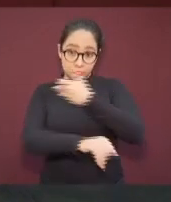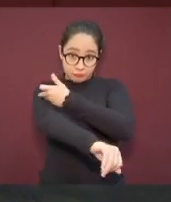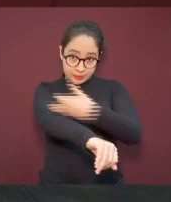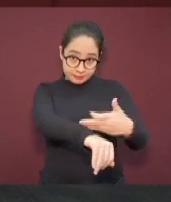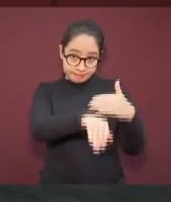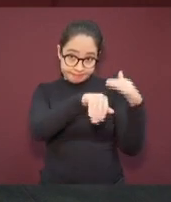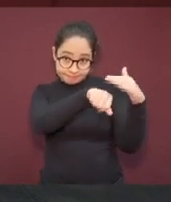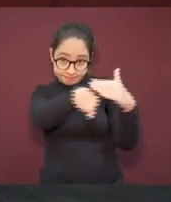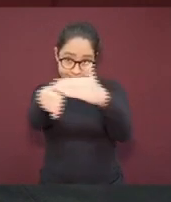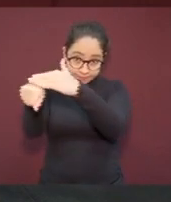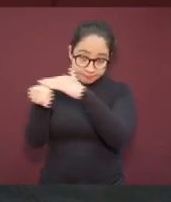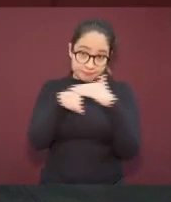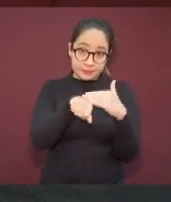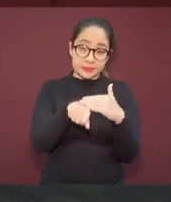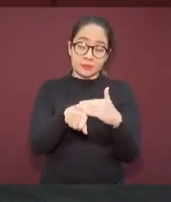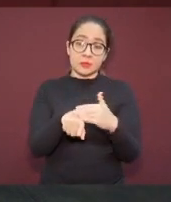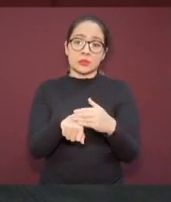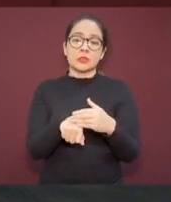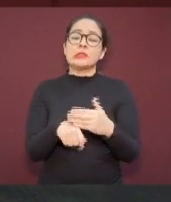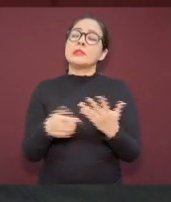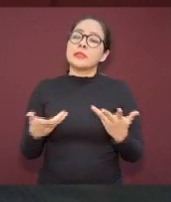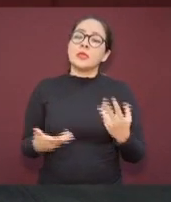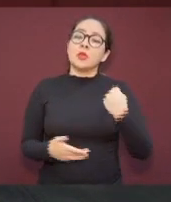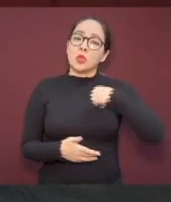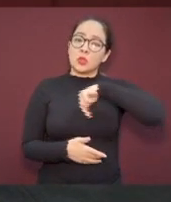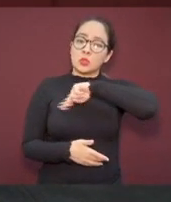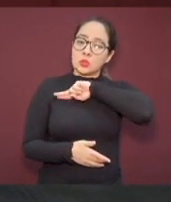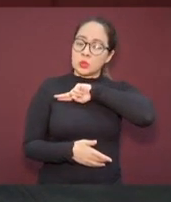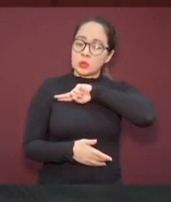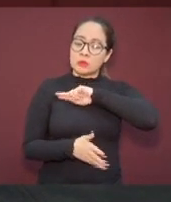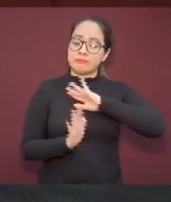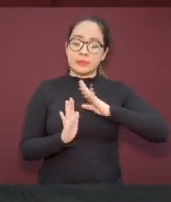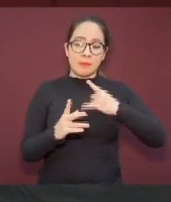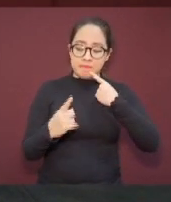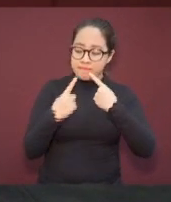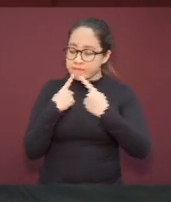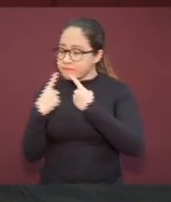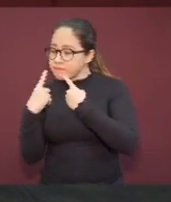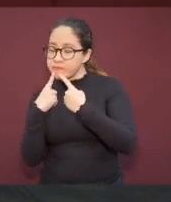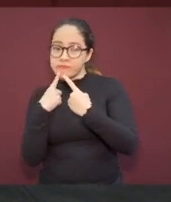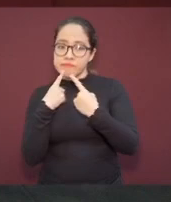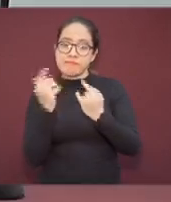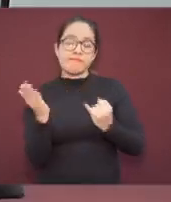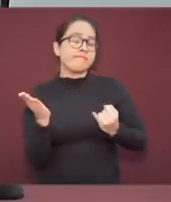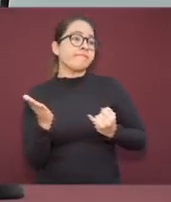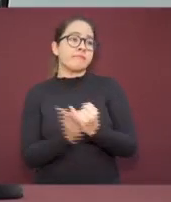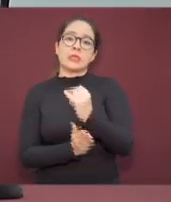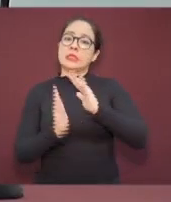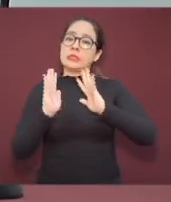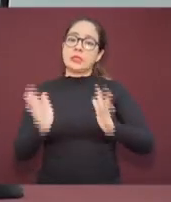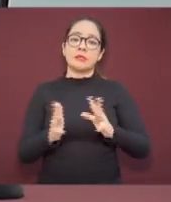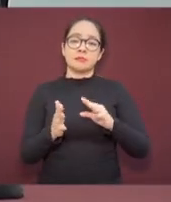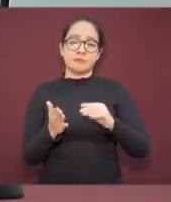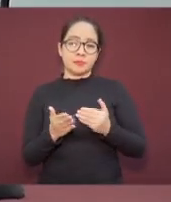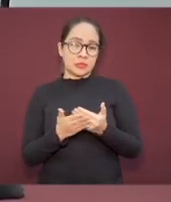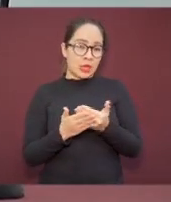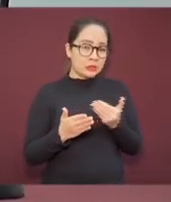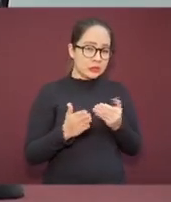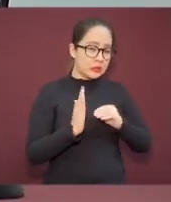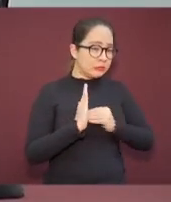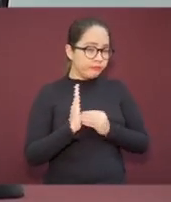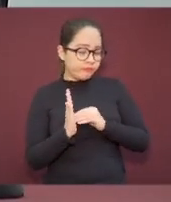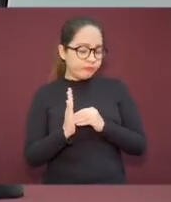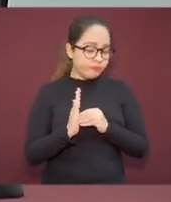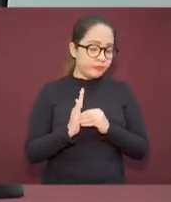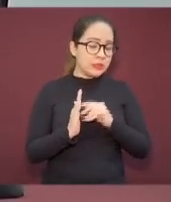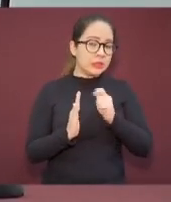decidido hacer permanente la estrategia que le hemos denominado